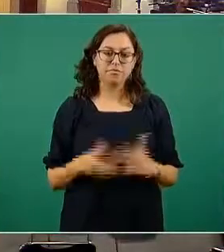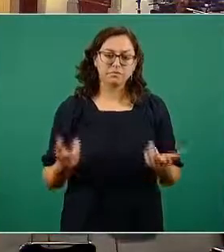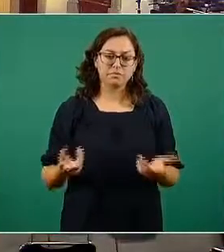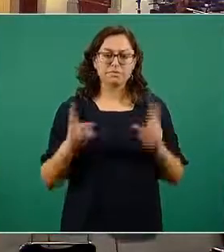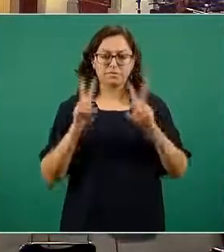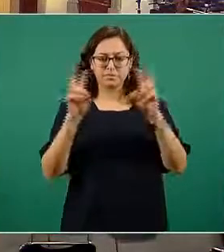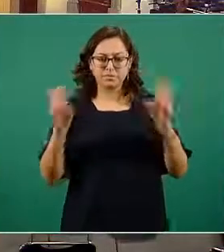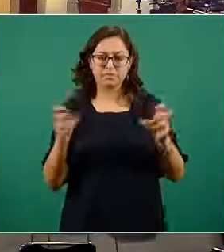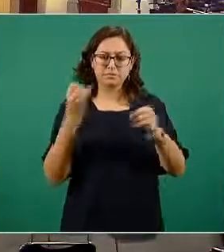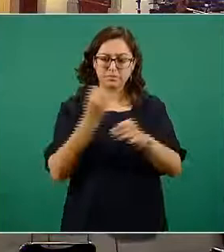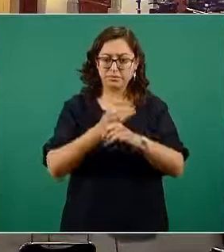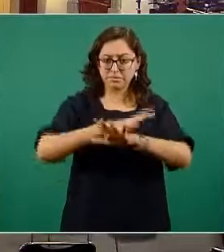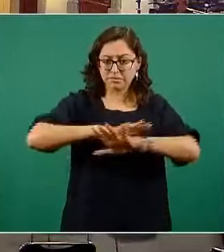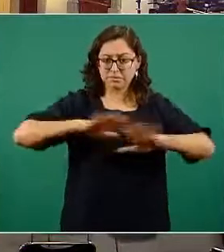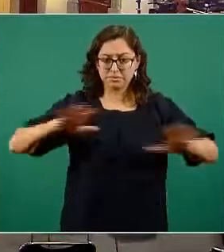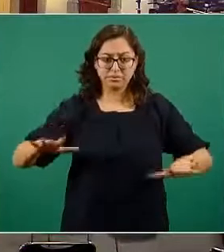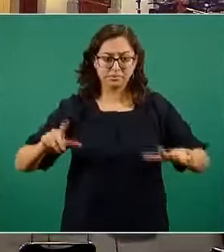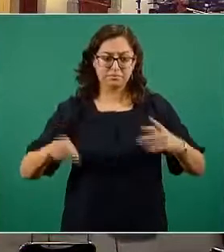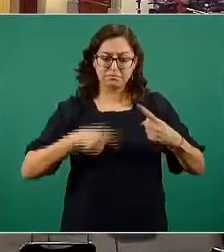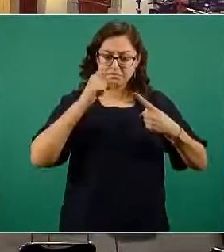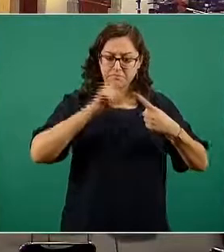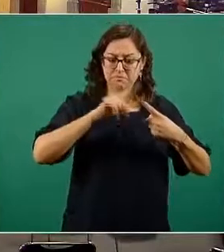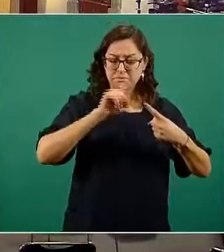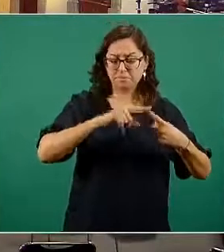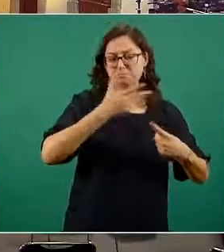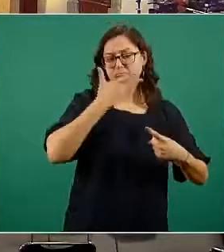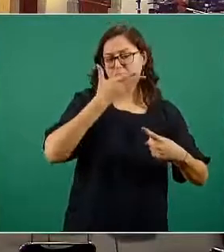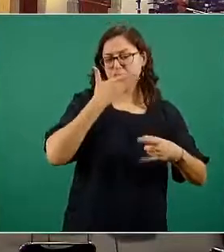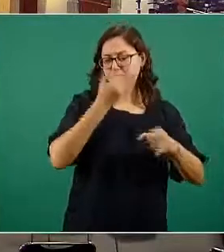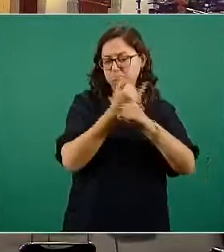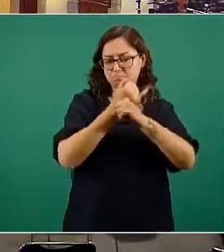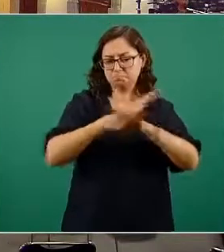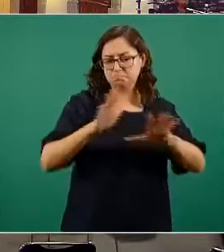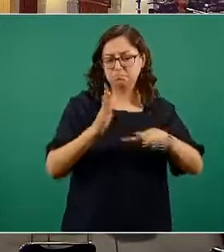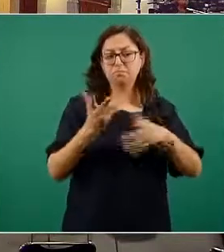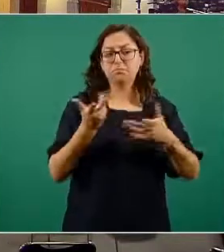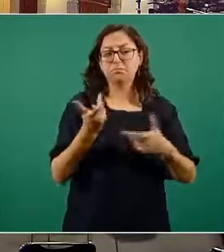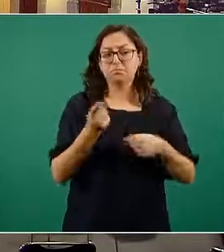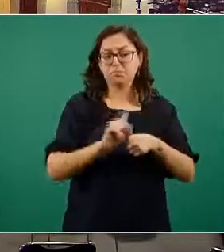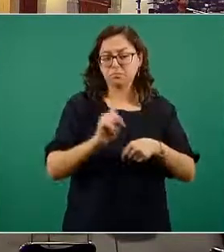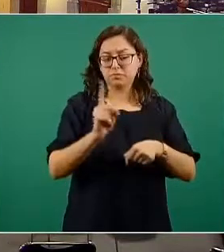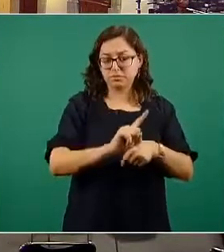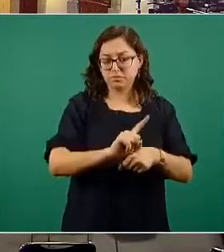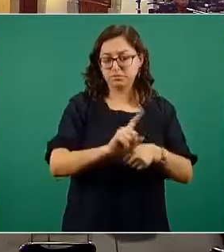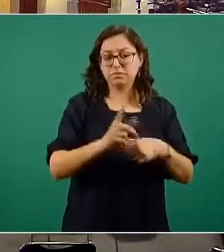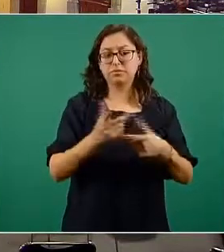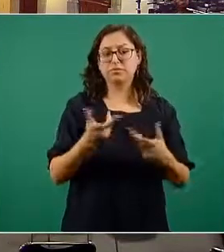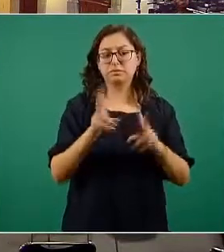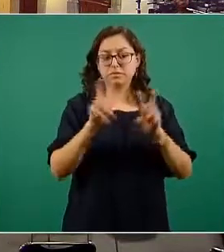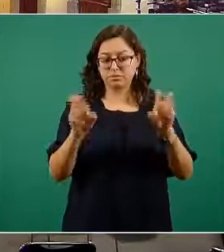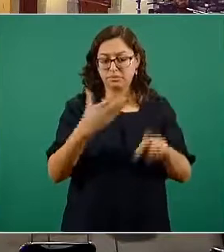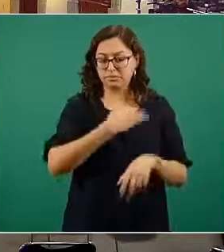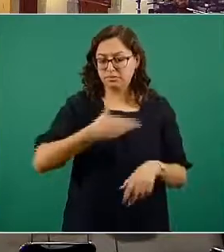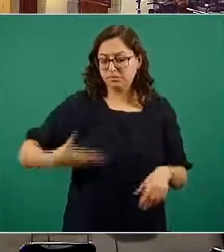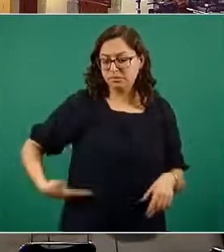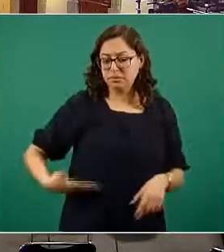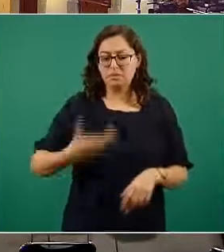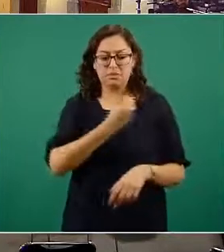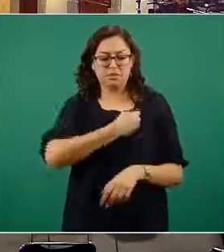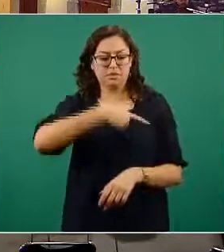exposición con dos elementos uno es el informe general de la salud del presidente como hemos hecho todos los días desde el domingo